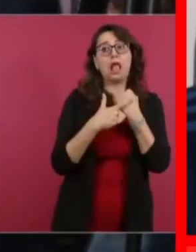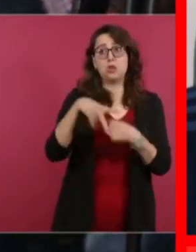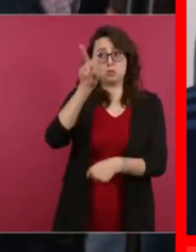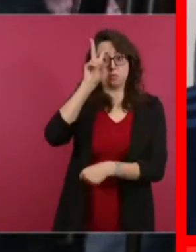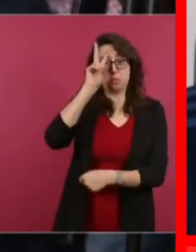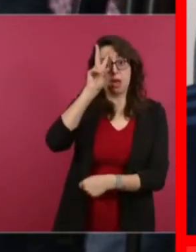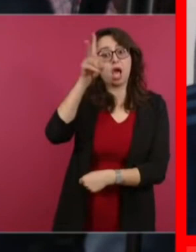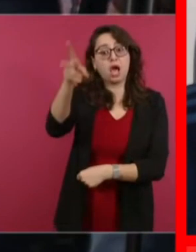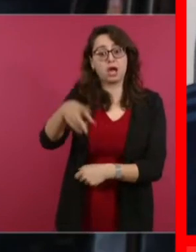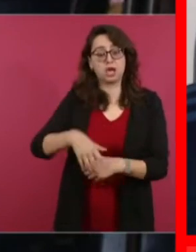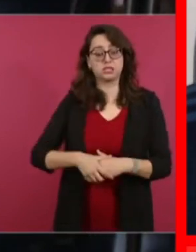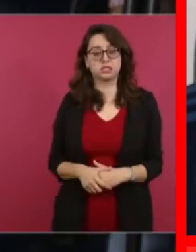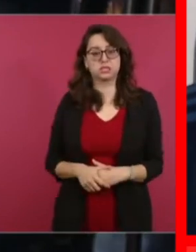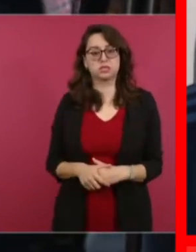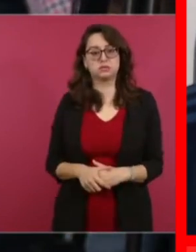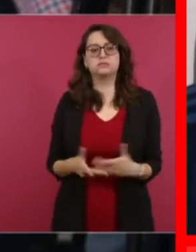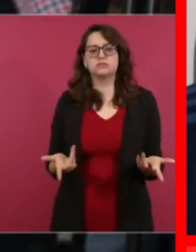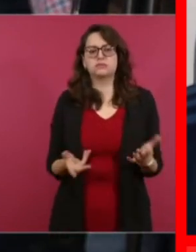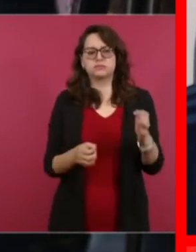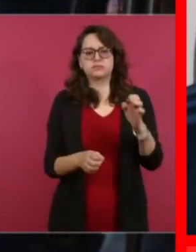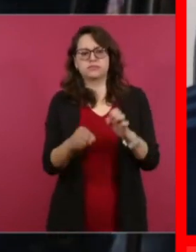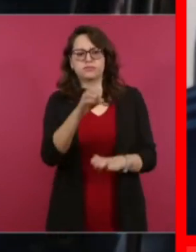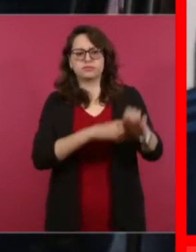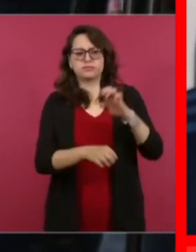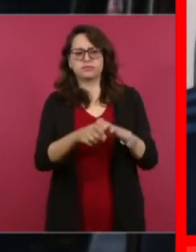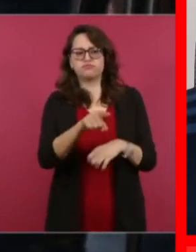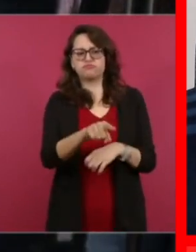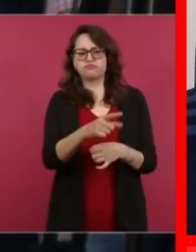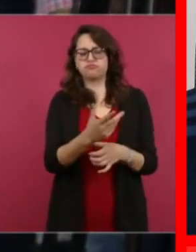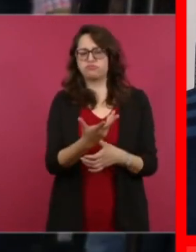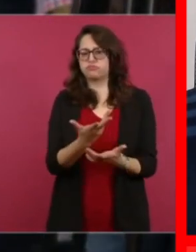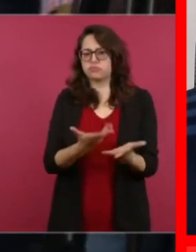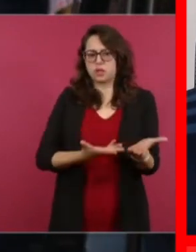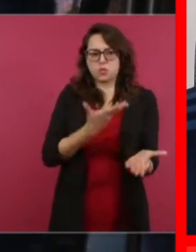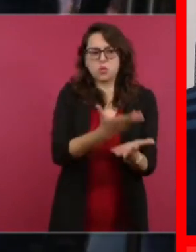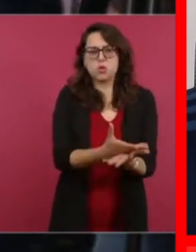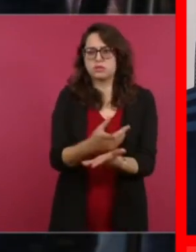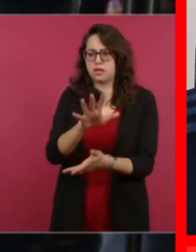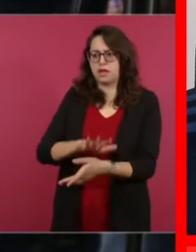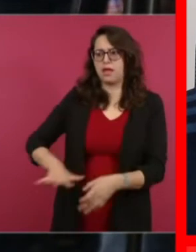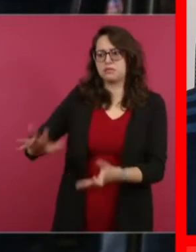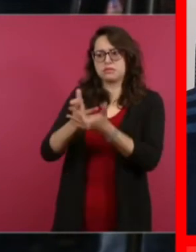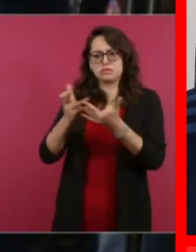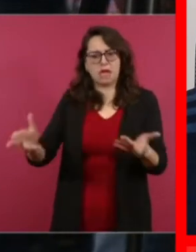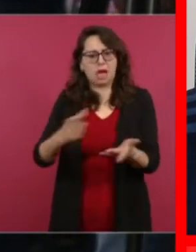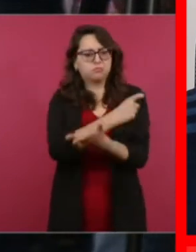gringa que estaba dañando cenotes, que estaba detonando dinamita y